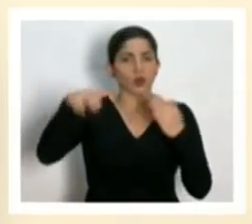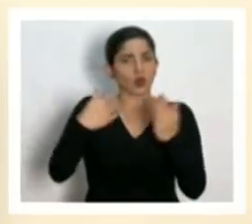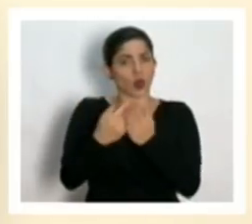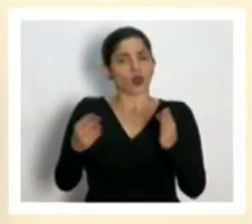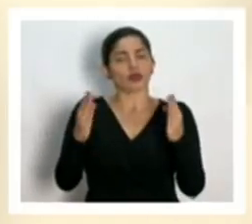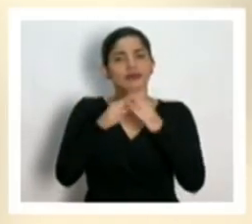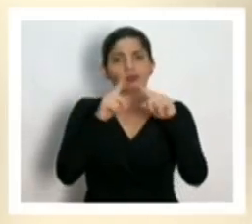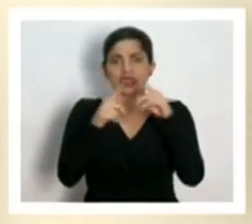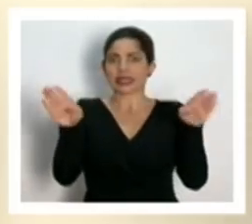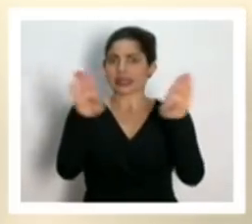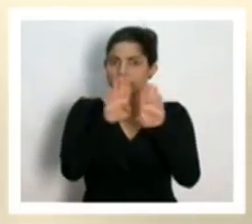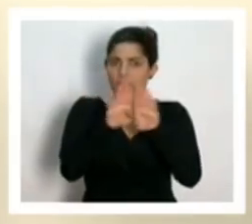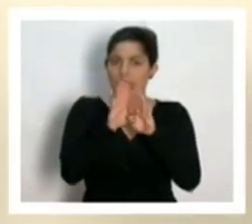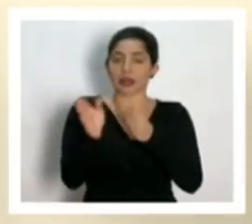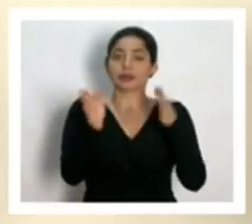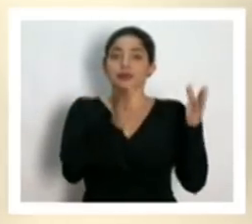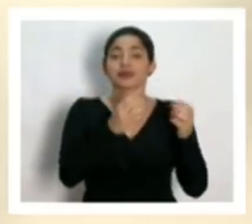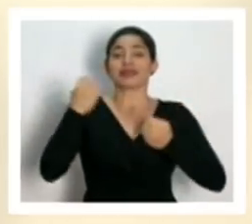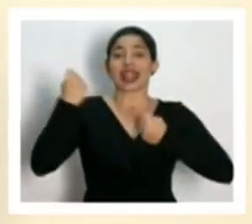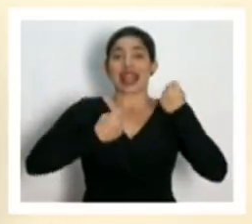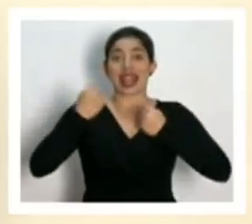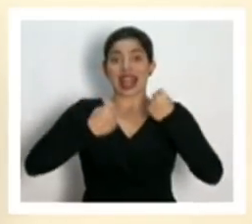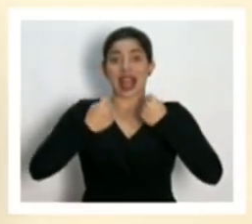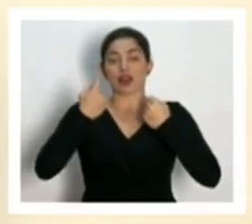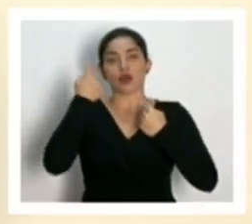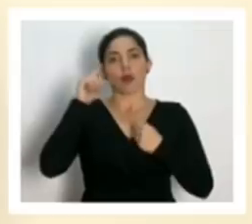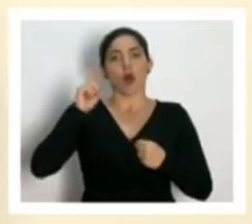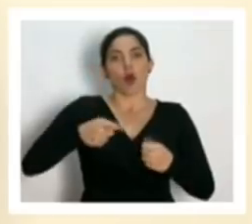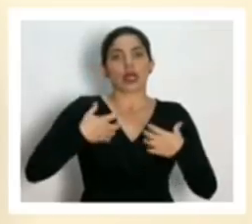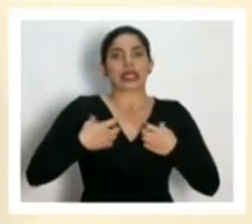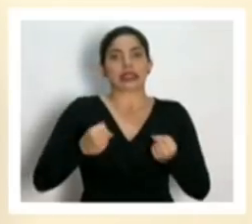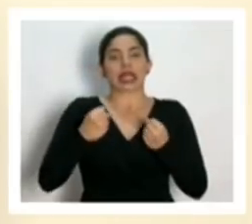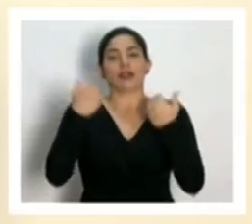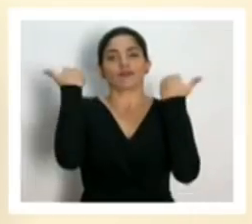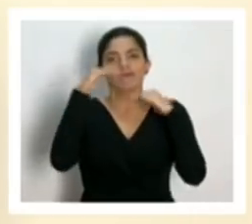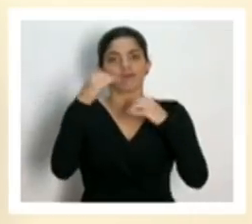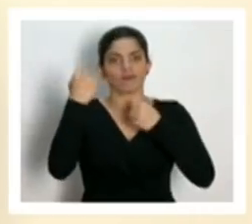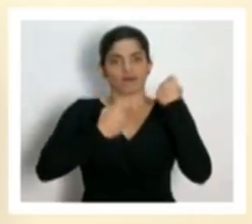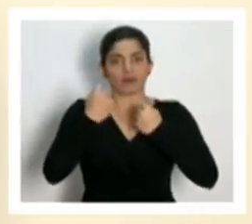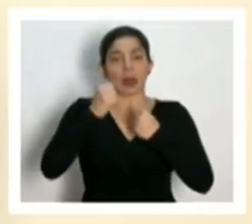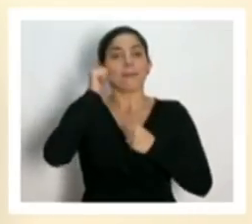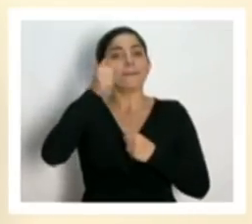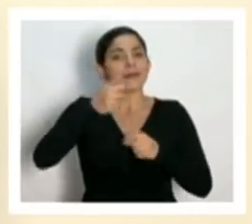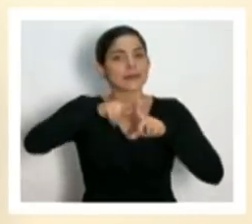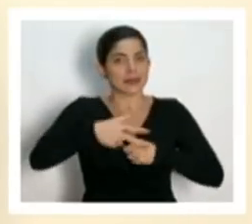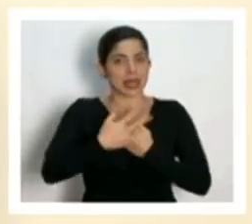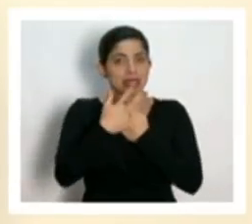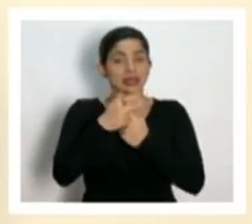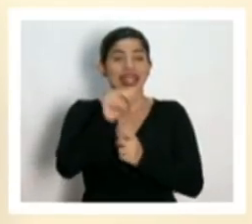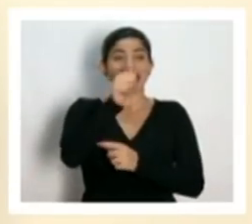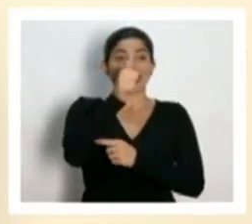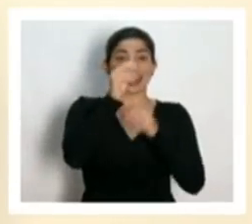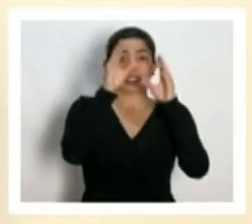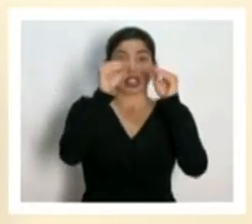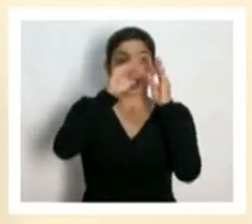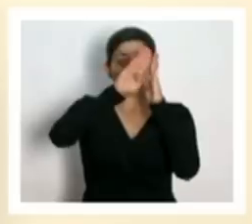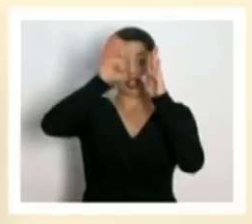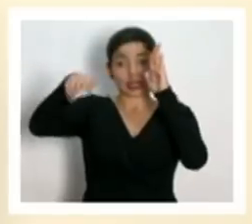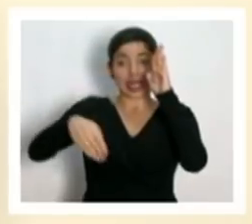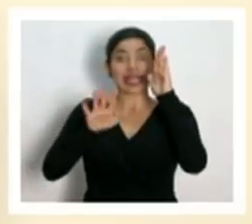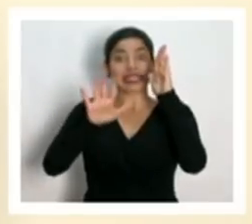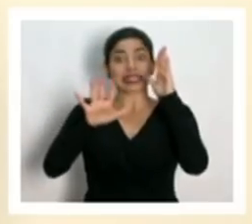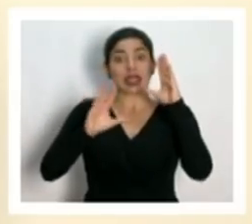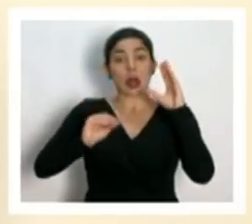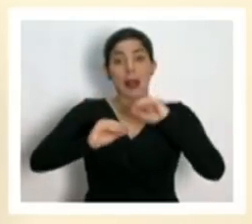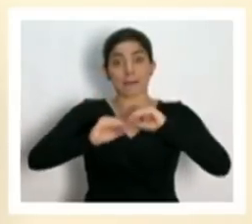La restricción vehicular sanitaria, a partir del día de mañana, de 10 p.m. a 5 a.m.,